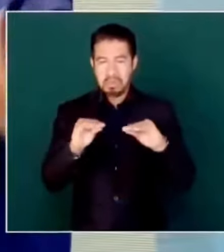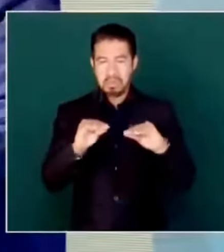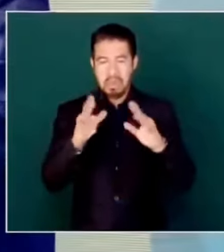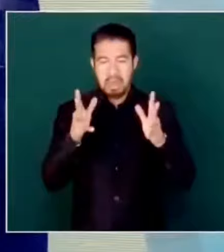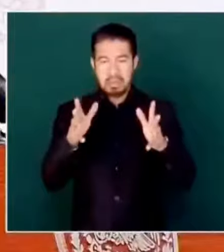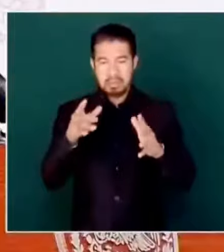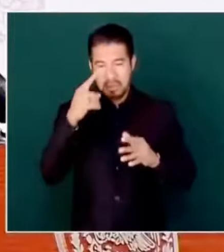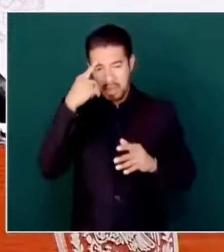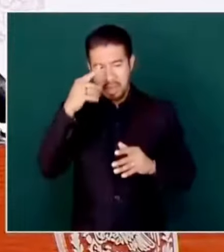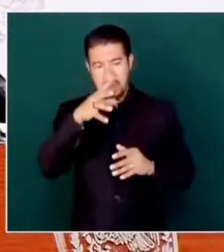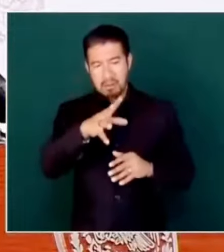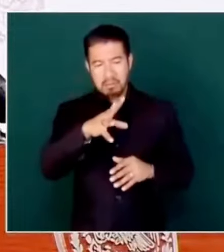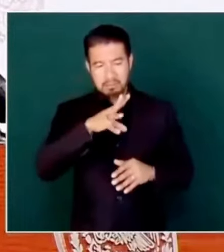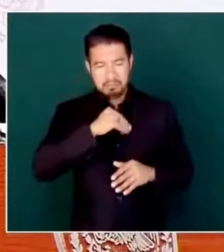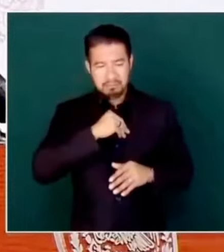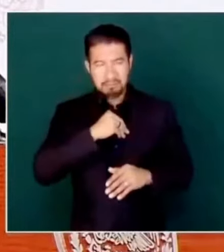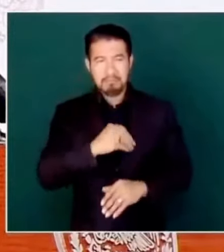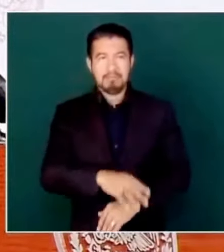seguir.